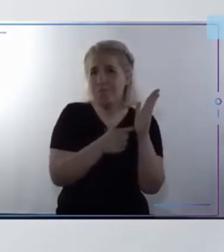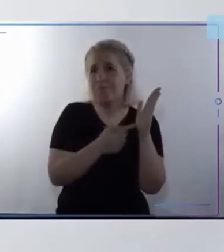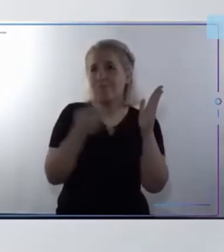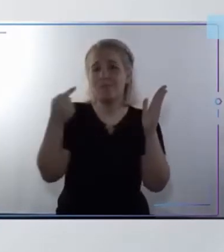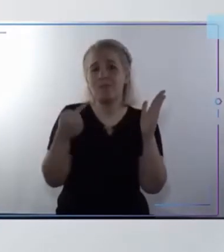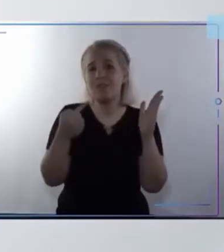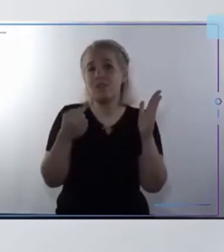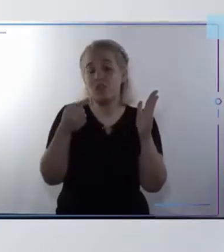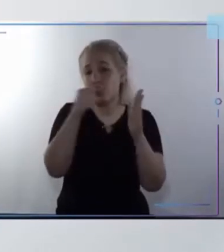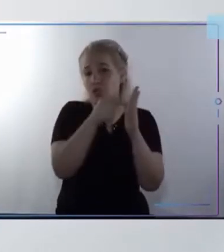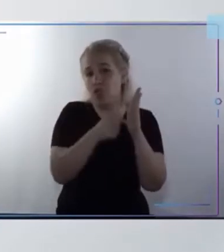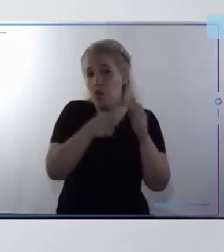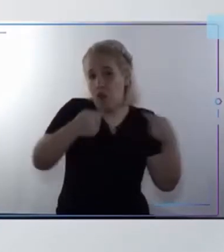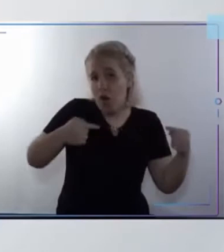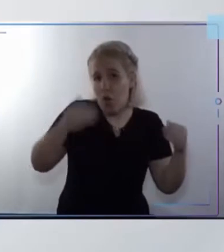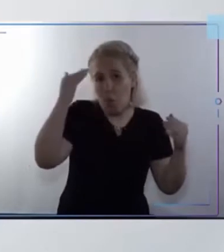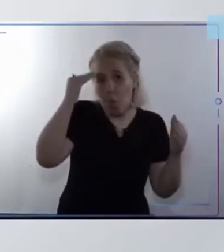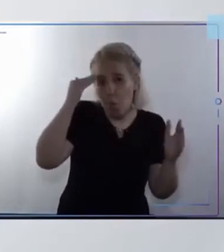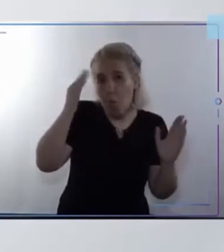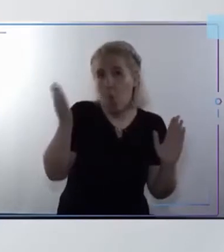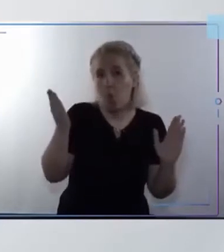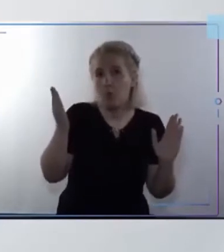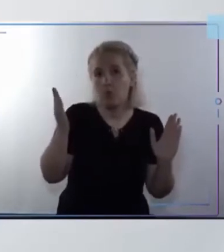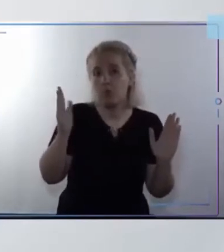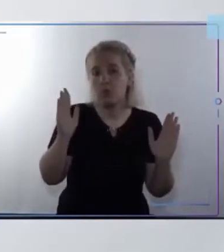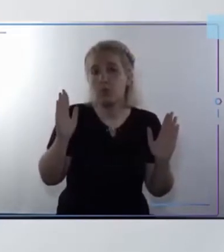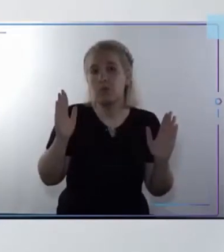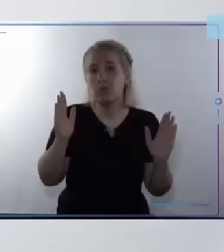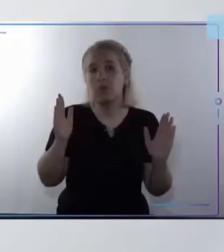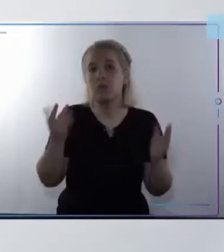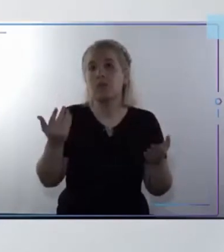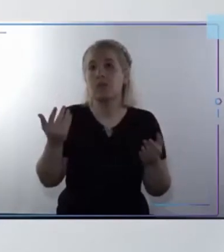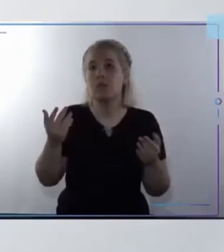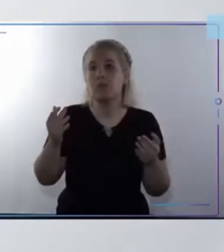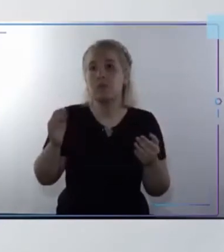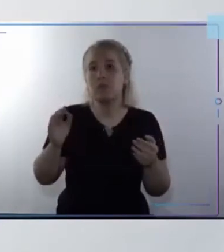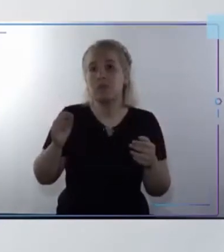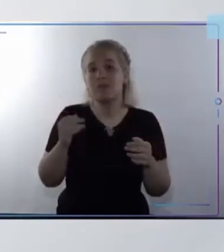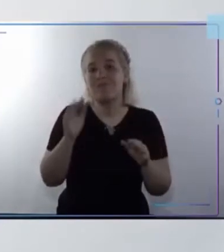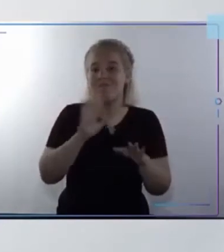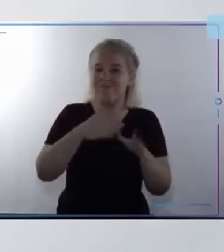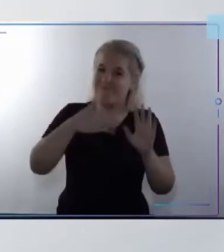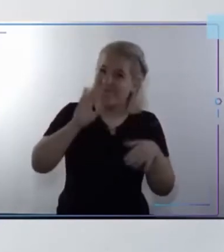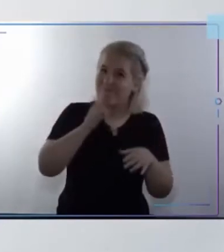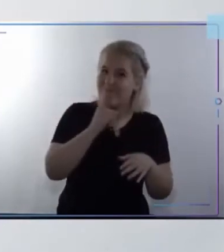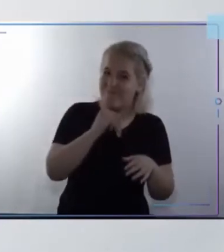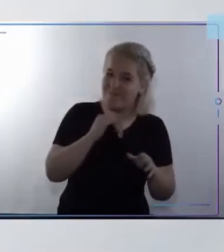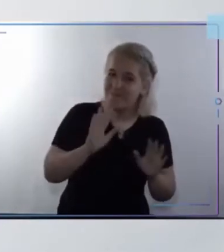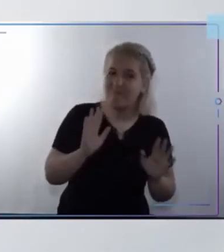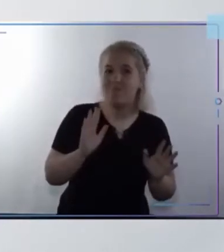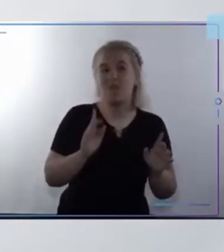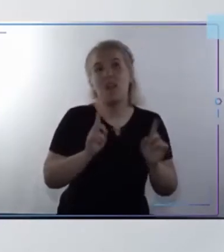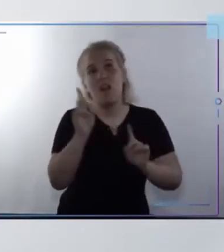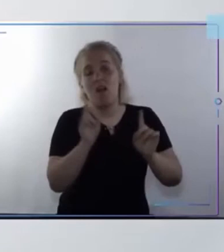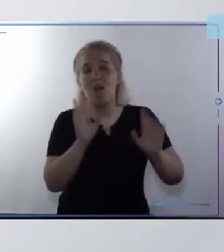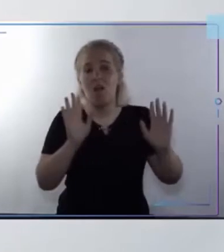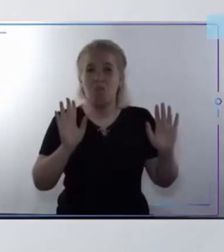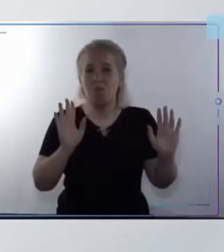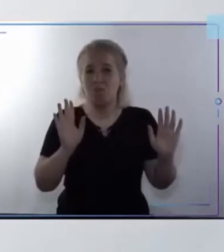los bienes culturales, que en general van de una tendencia media a negativa, solo hay algunos que tienen un